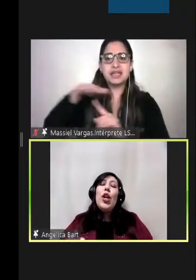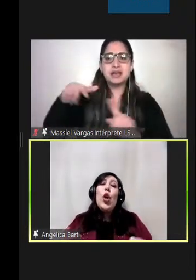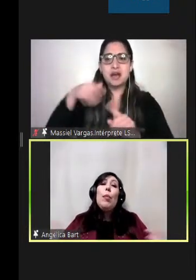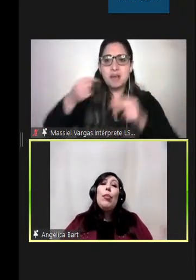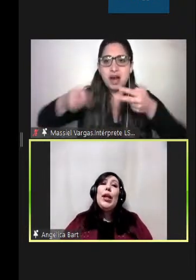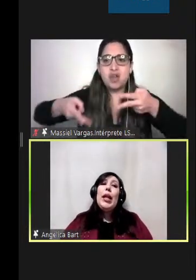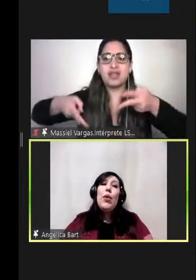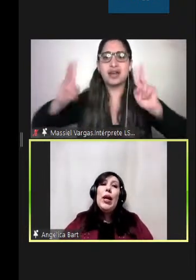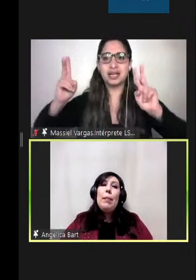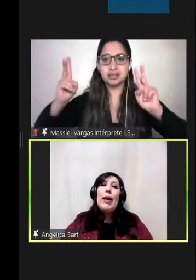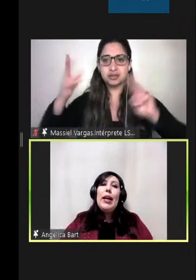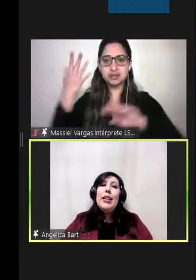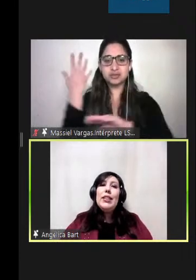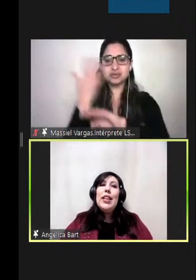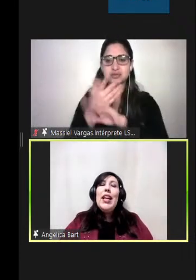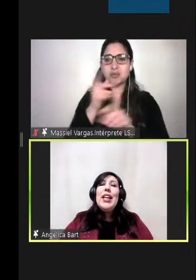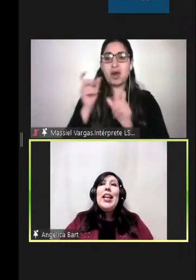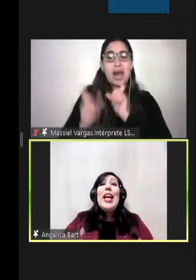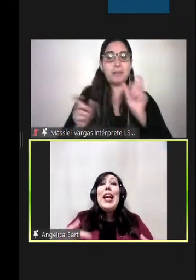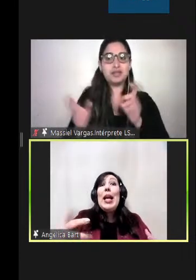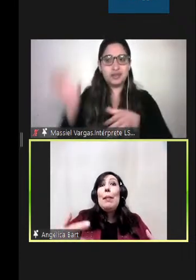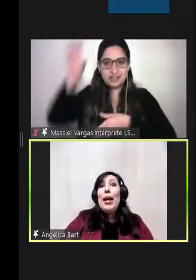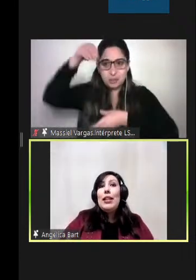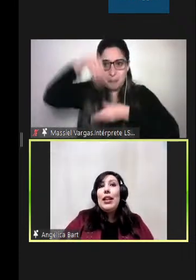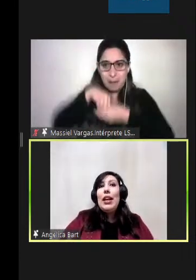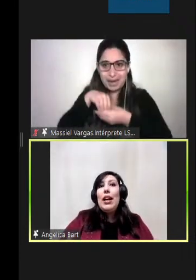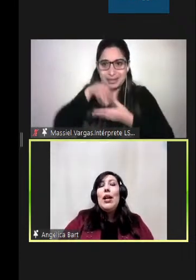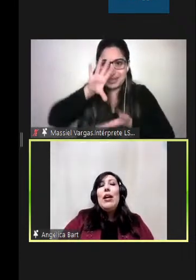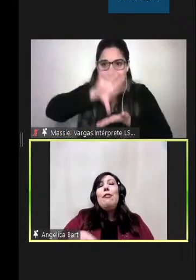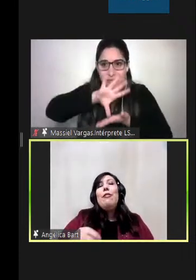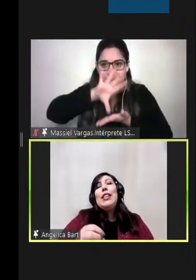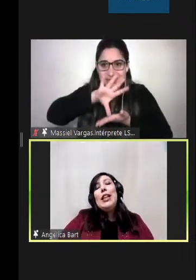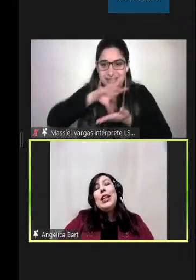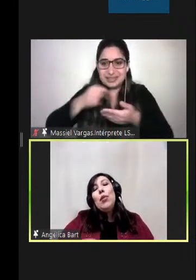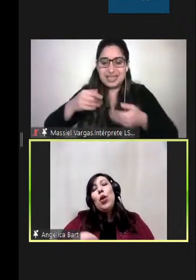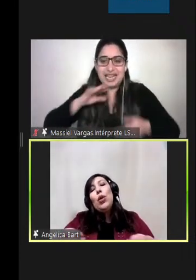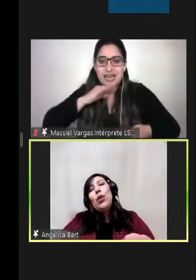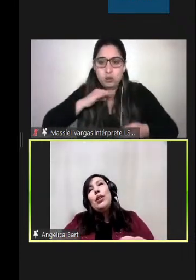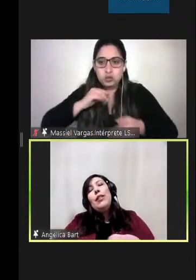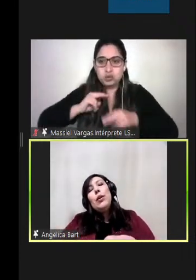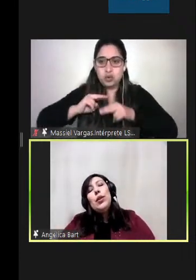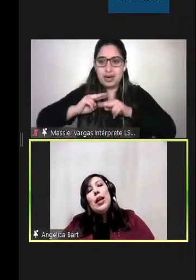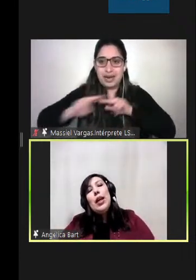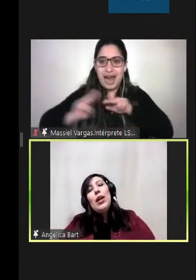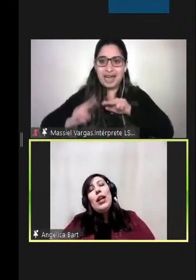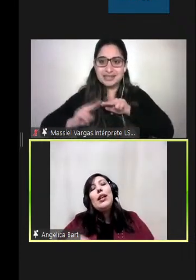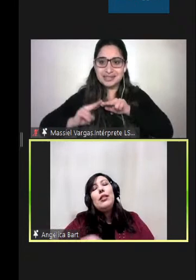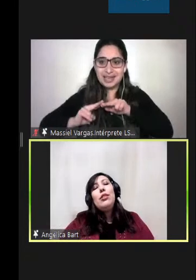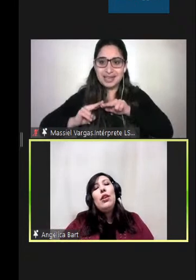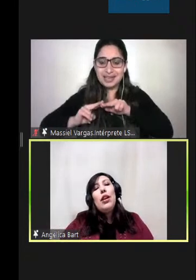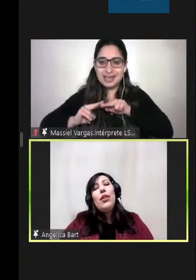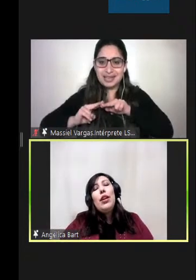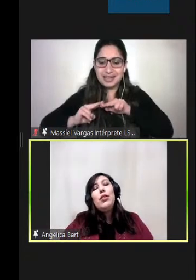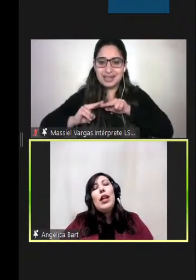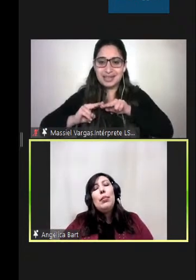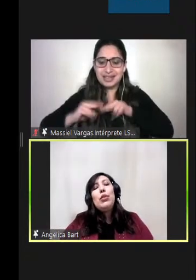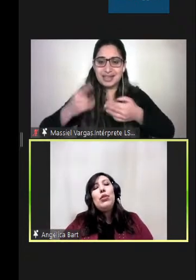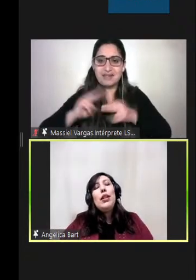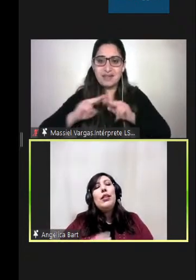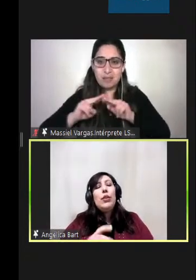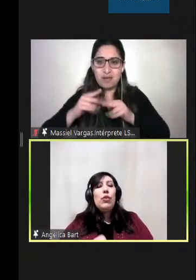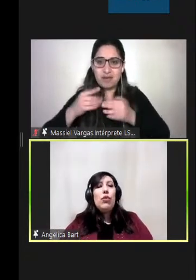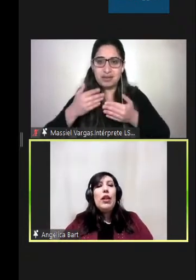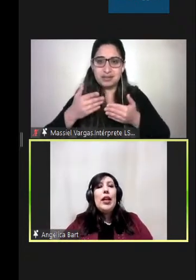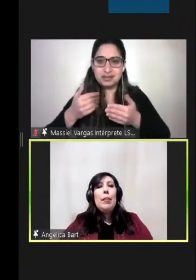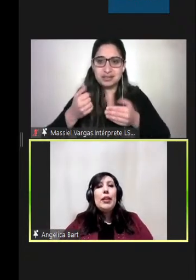personas quienes componemos el país quienes en la práctica facilitemos o dificultemos el ejercicio de los derechos de las